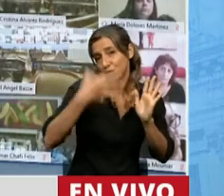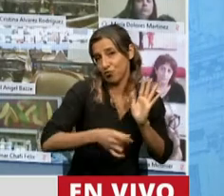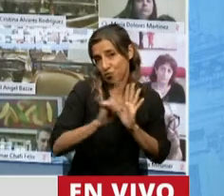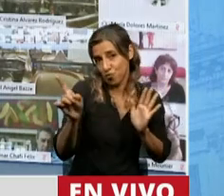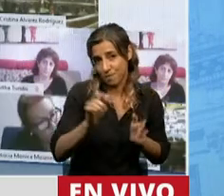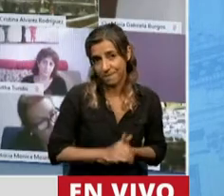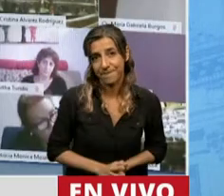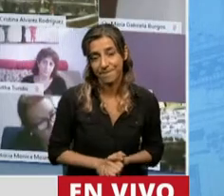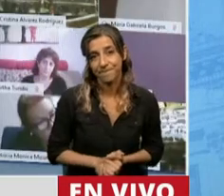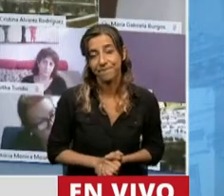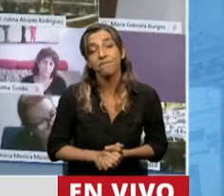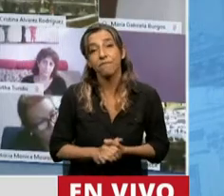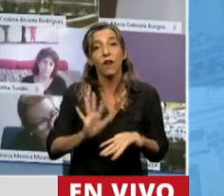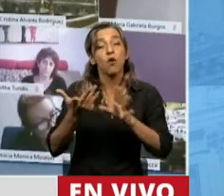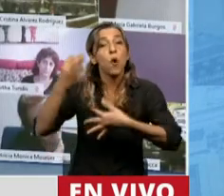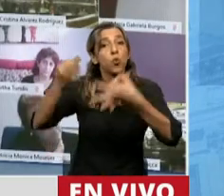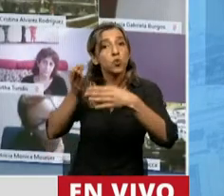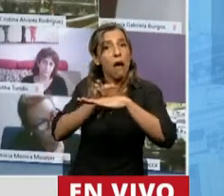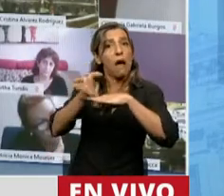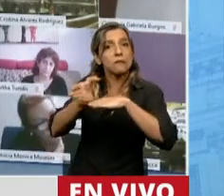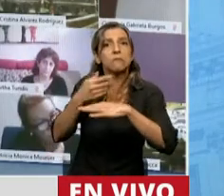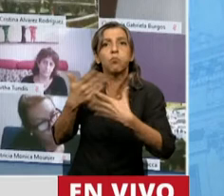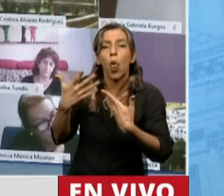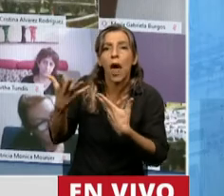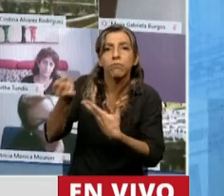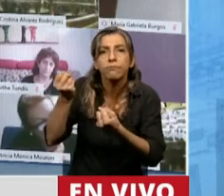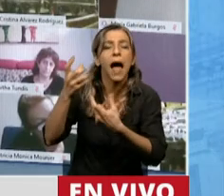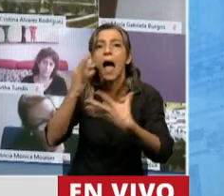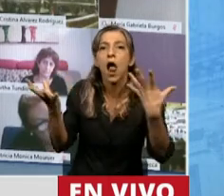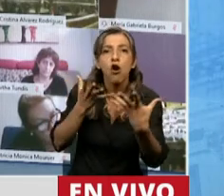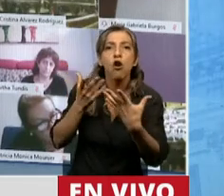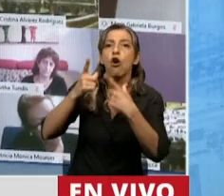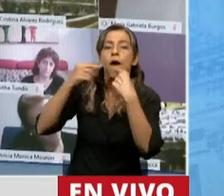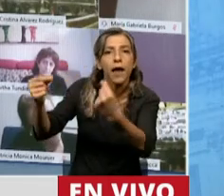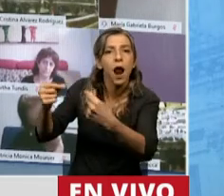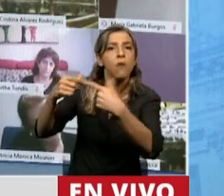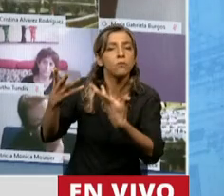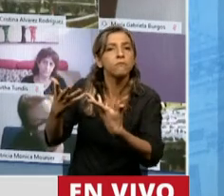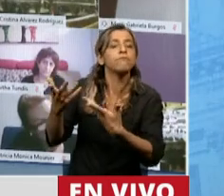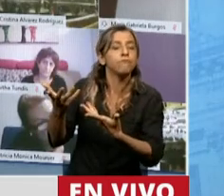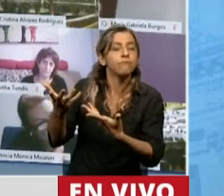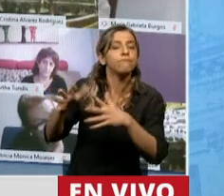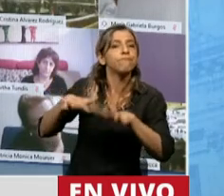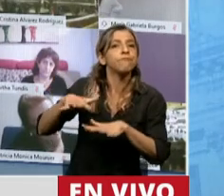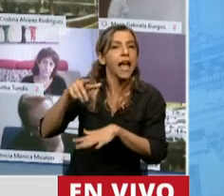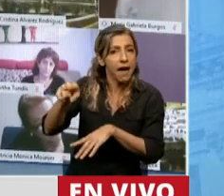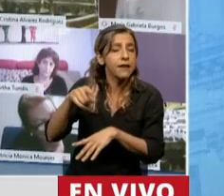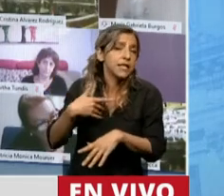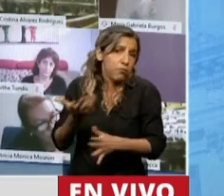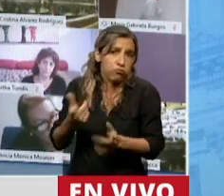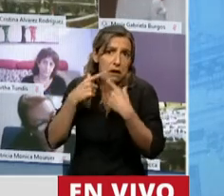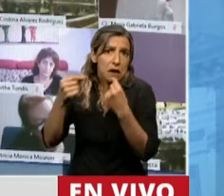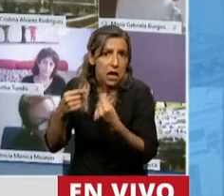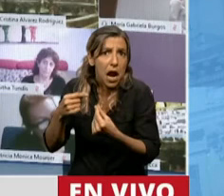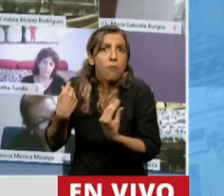justicia es muchas veces la última herramienta que tiene la ciudadanía para reclamar por el derecho a un ambiente sano